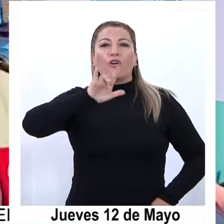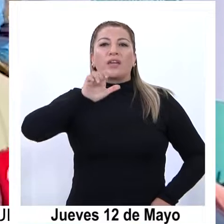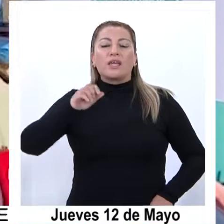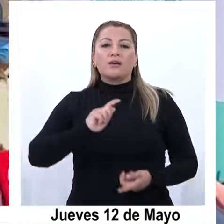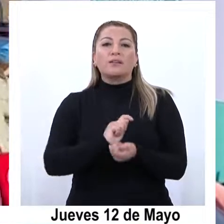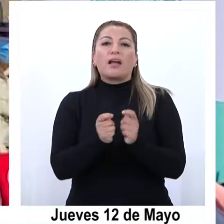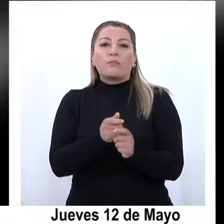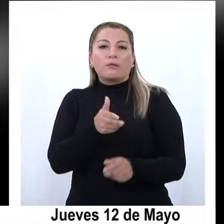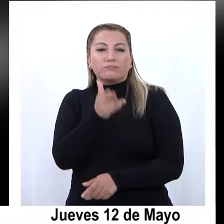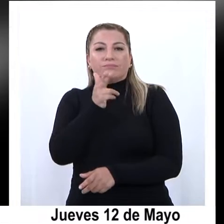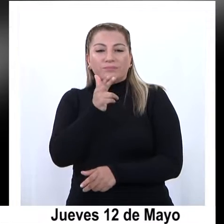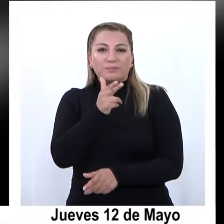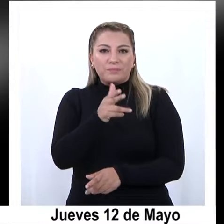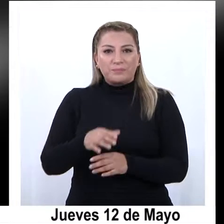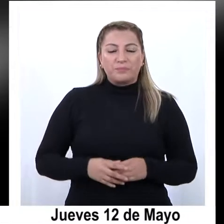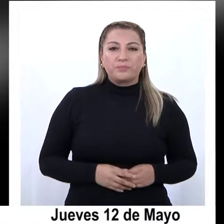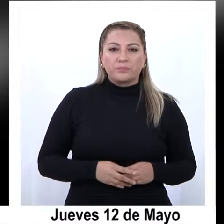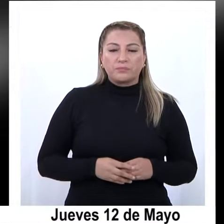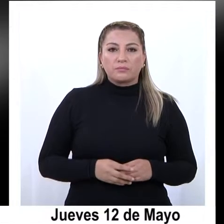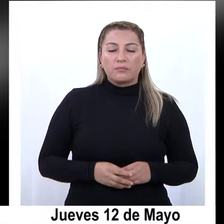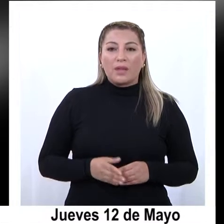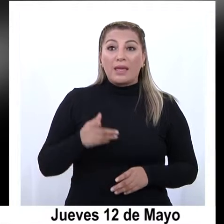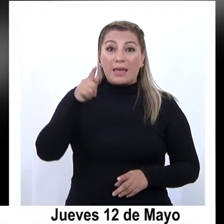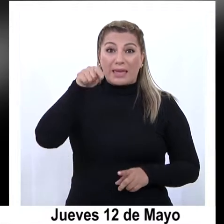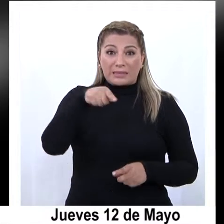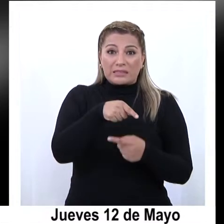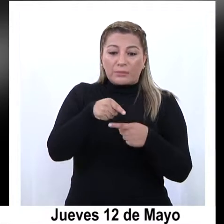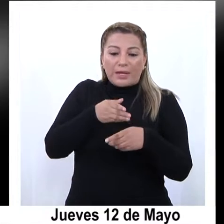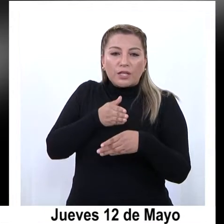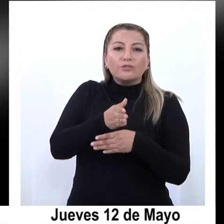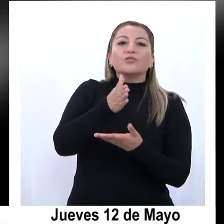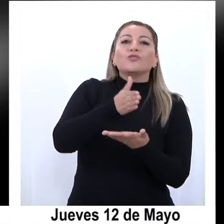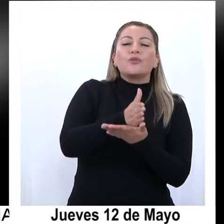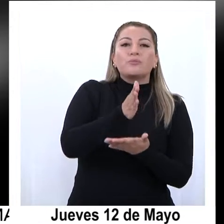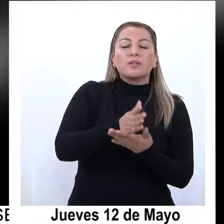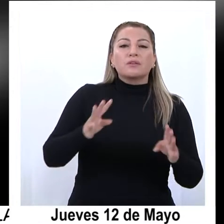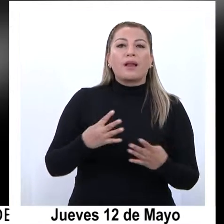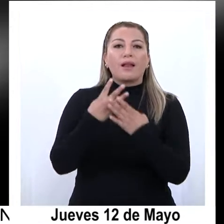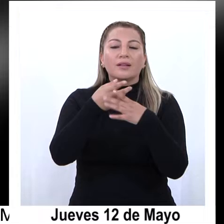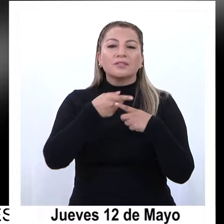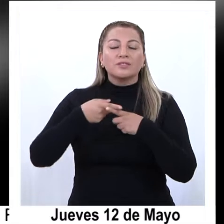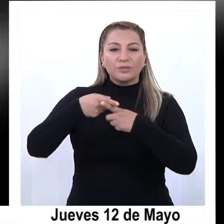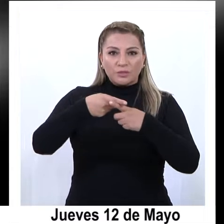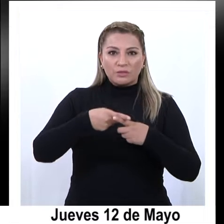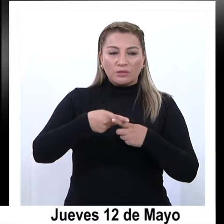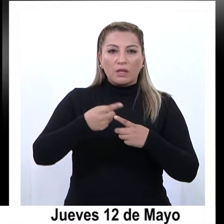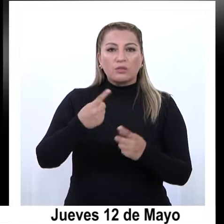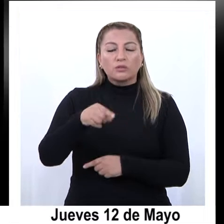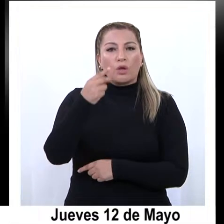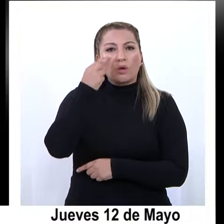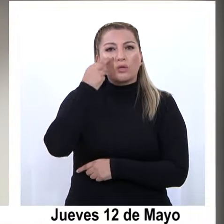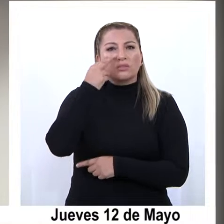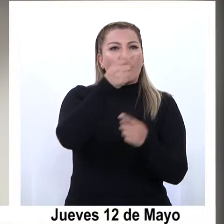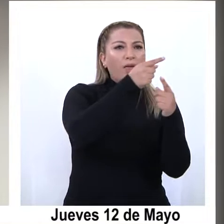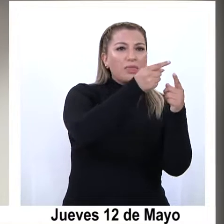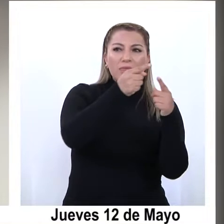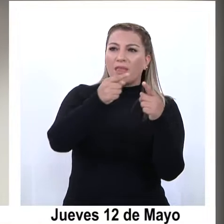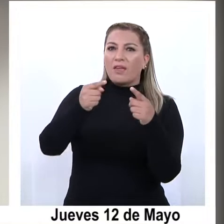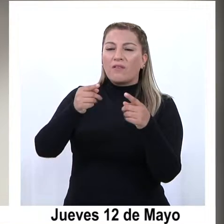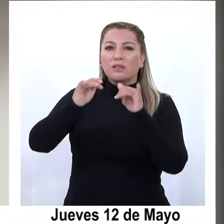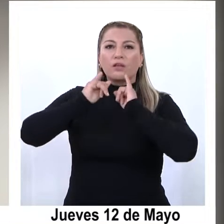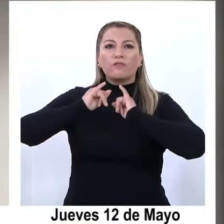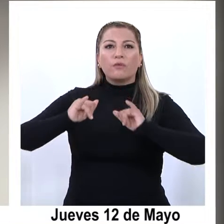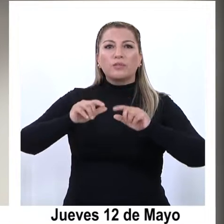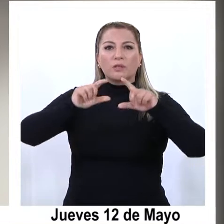están adaptadas para el disparo. A inicios de esta semana y a través de redes sociales se conocieron distintos